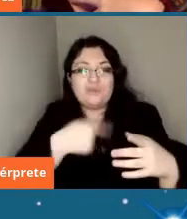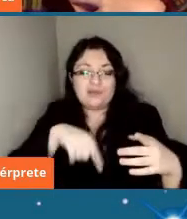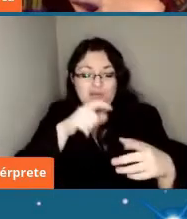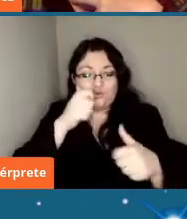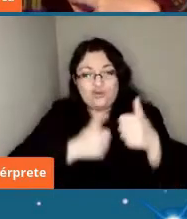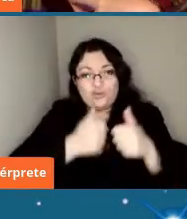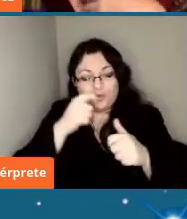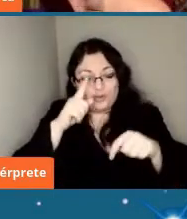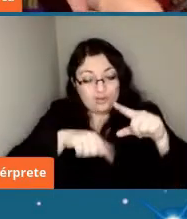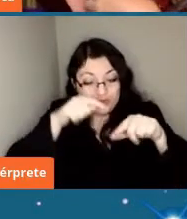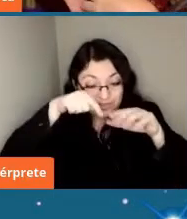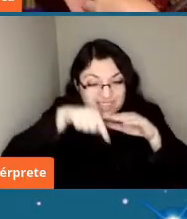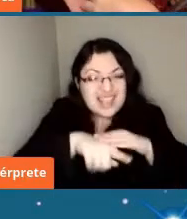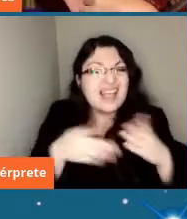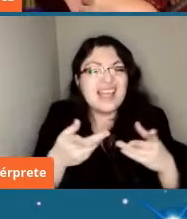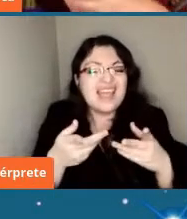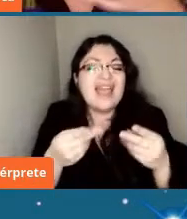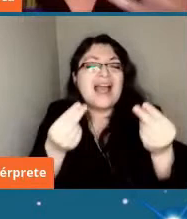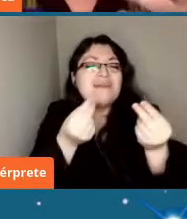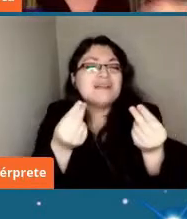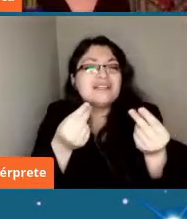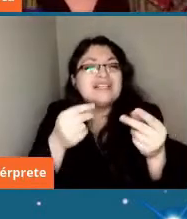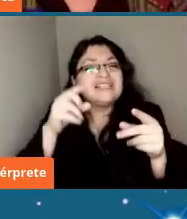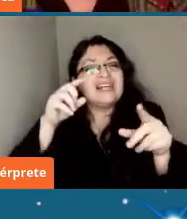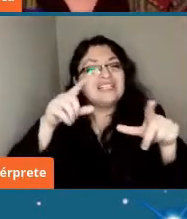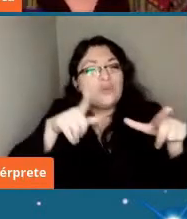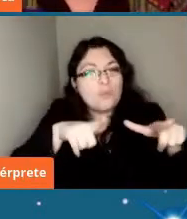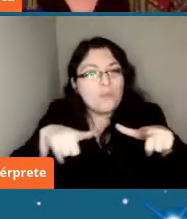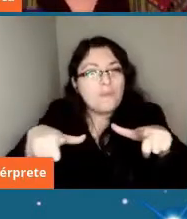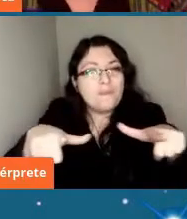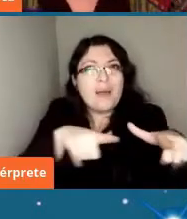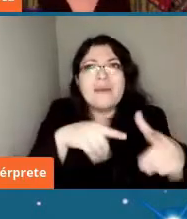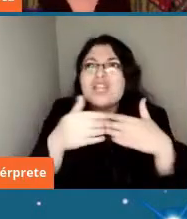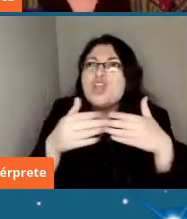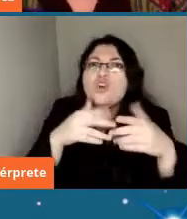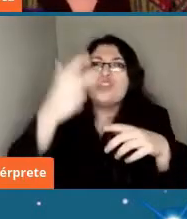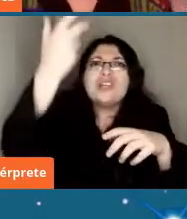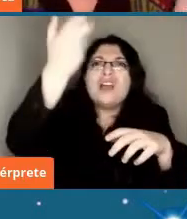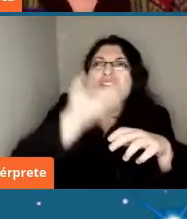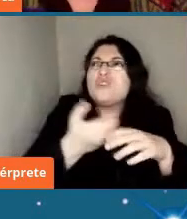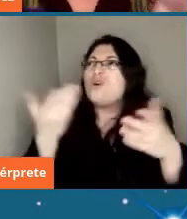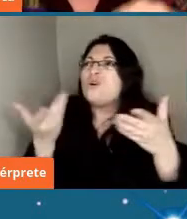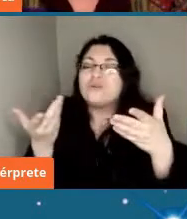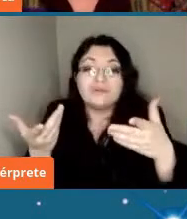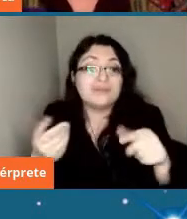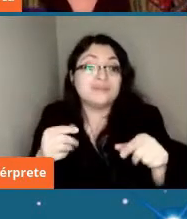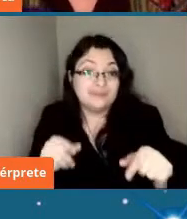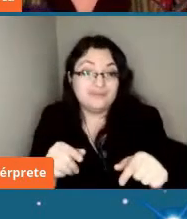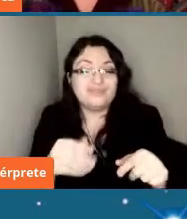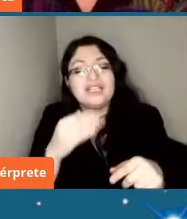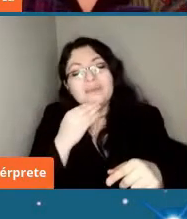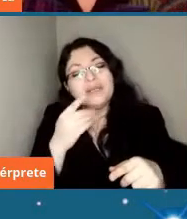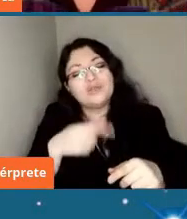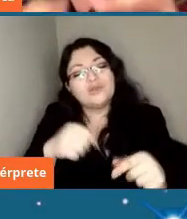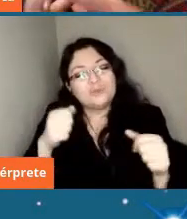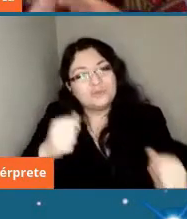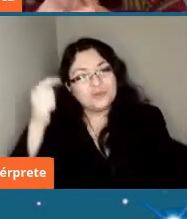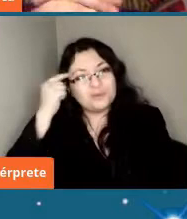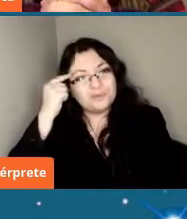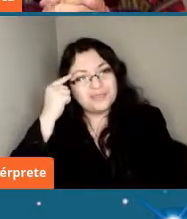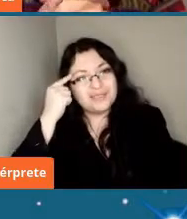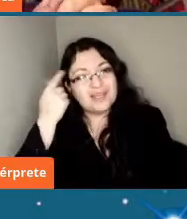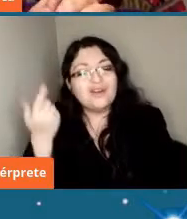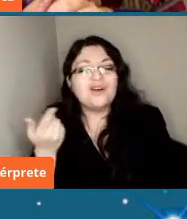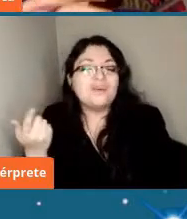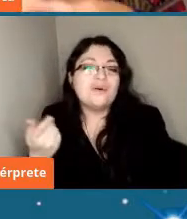geólogos que es mapear de dónde vienen estas rocas podemos también suponer a través de